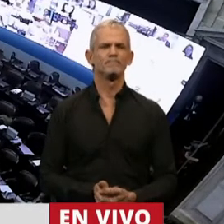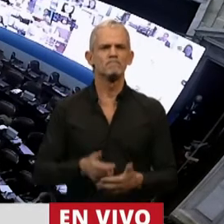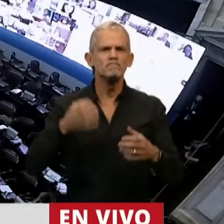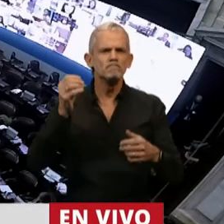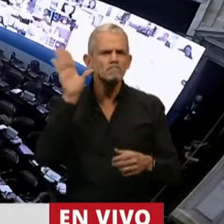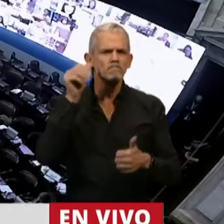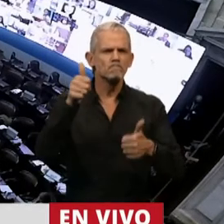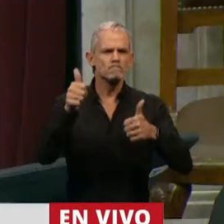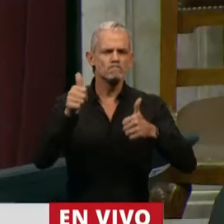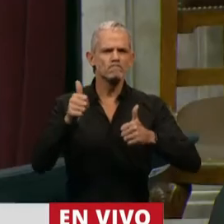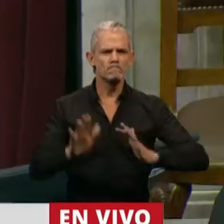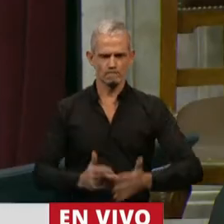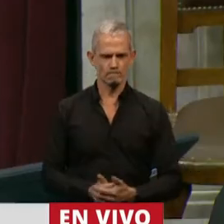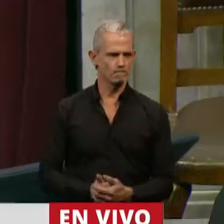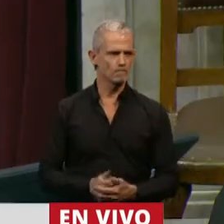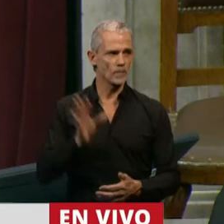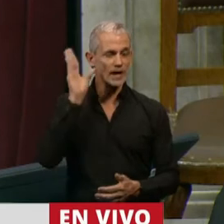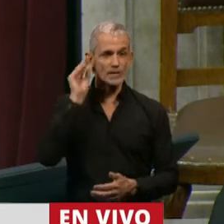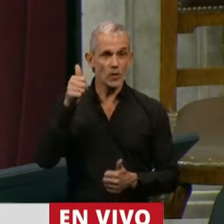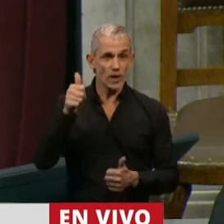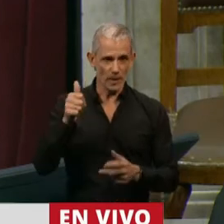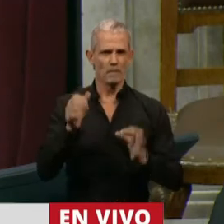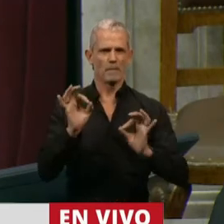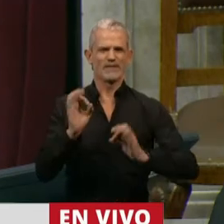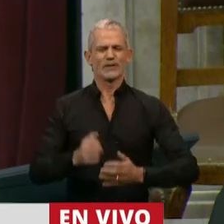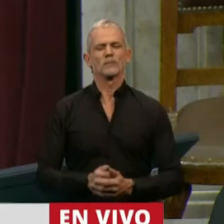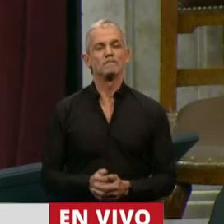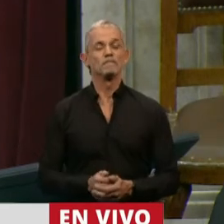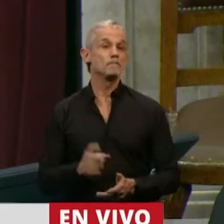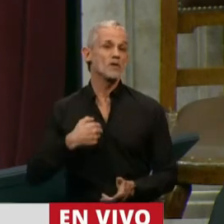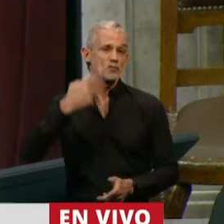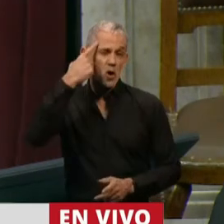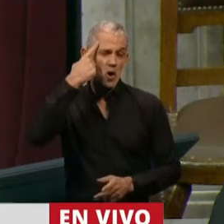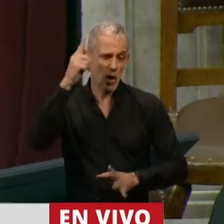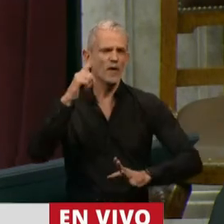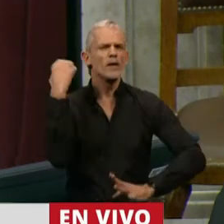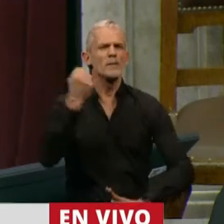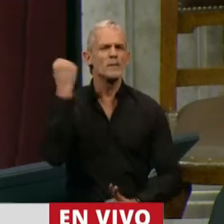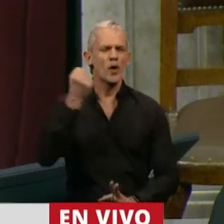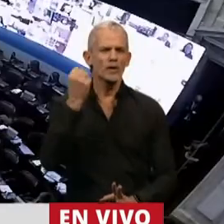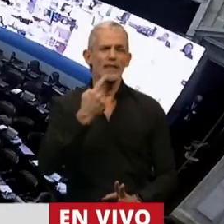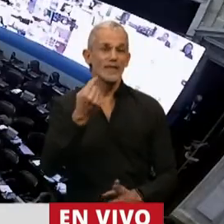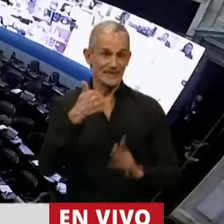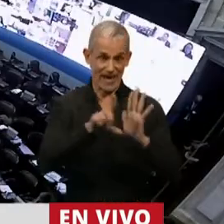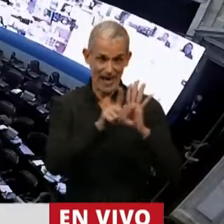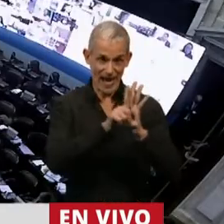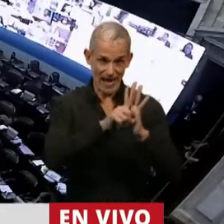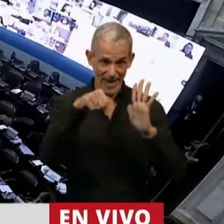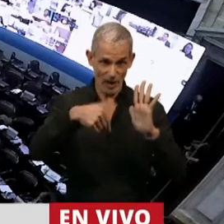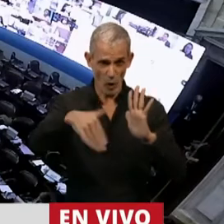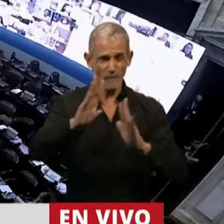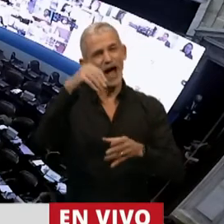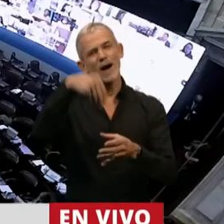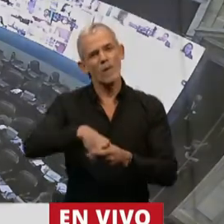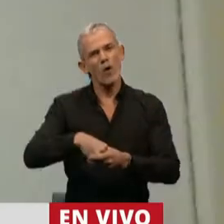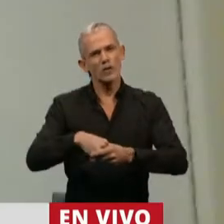Bárbaro. ¿Se escucha? Bueno, gracias. Bueno, creo trascendente destacar que la ley que hoy votamos